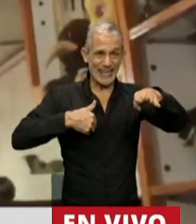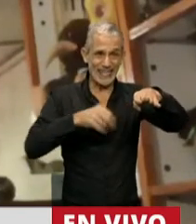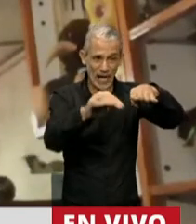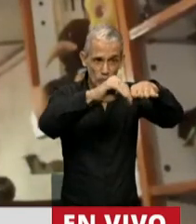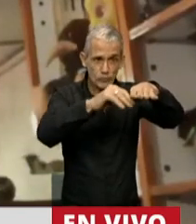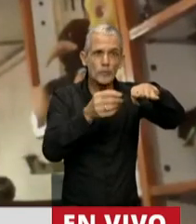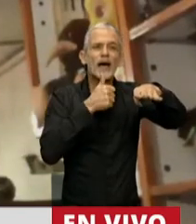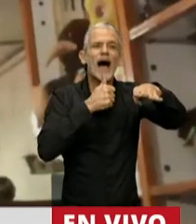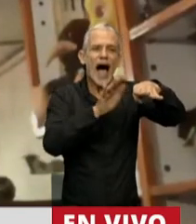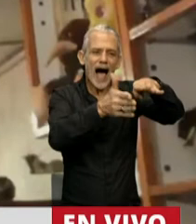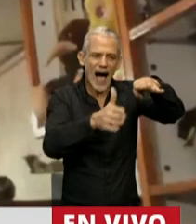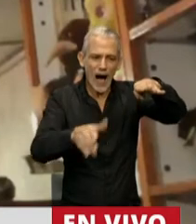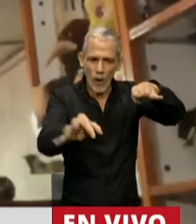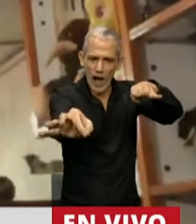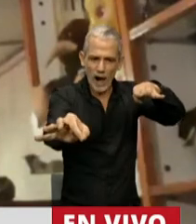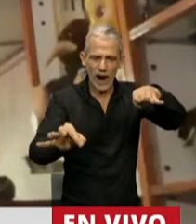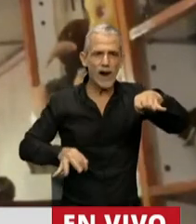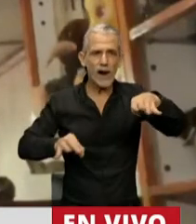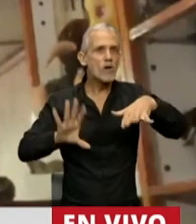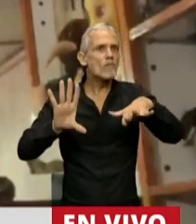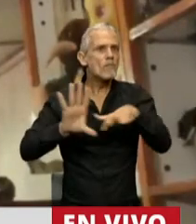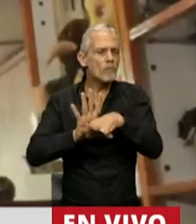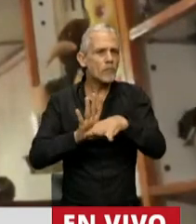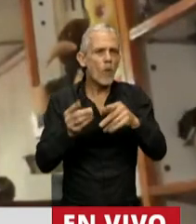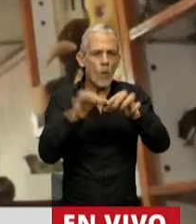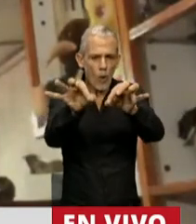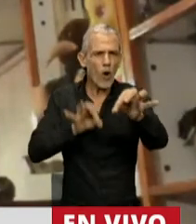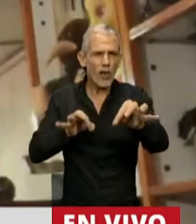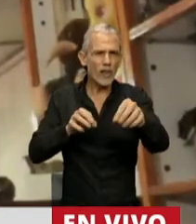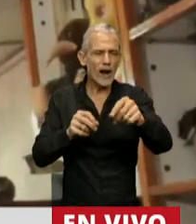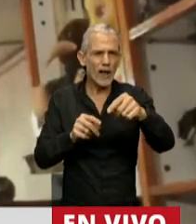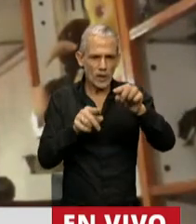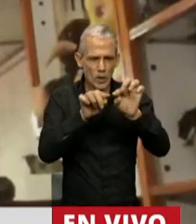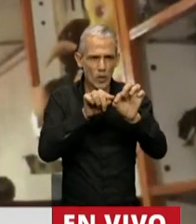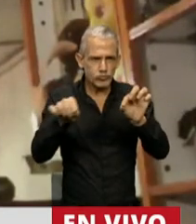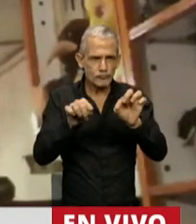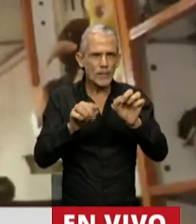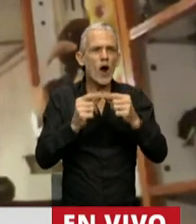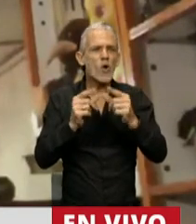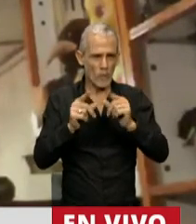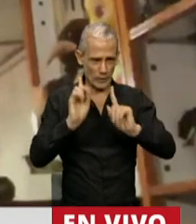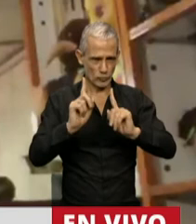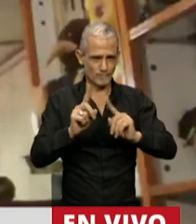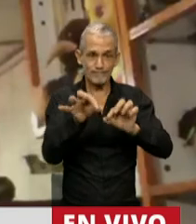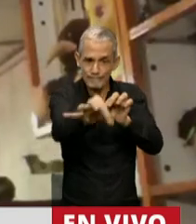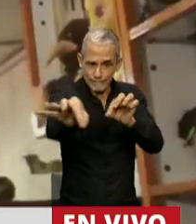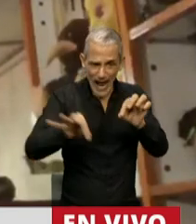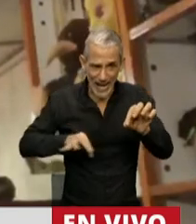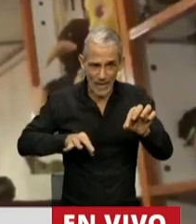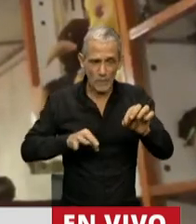a través de la demarcación precisa de las coordenadas. La iniciativa nos